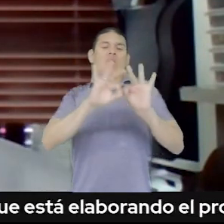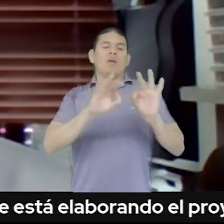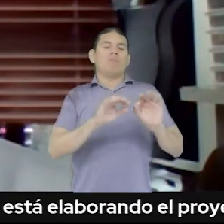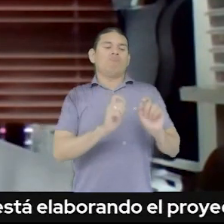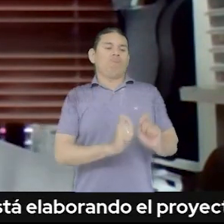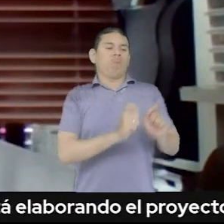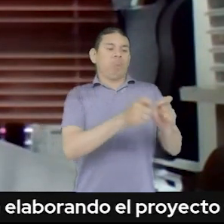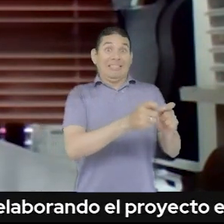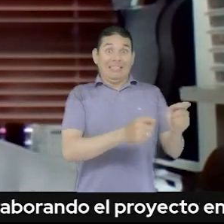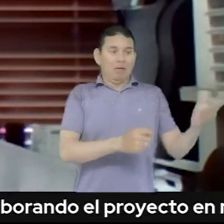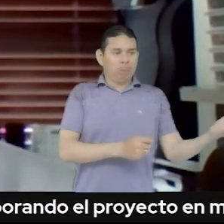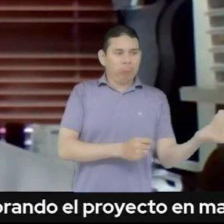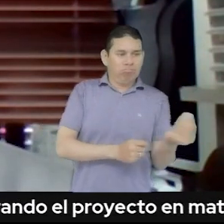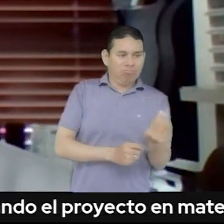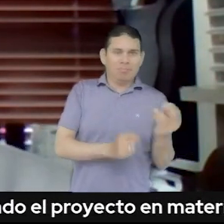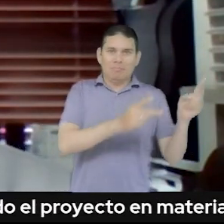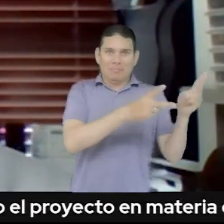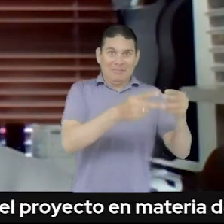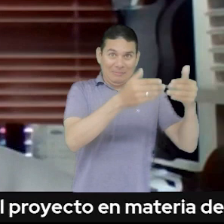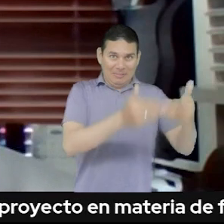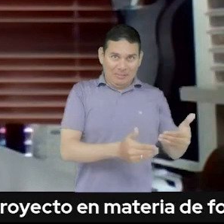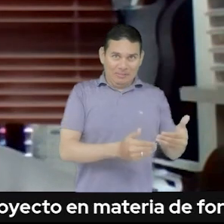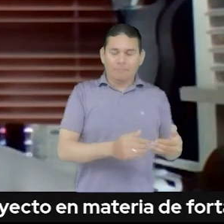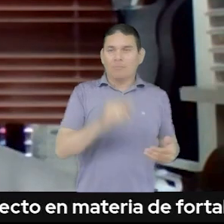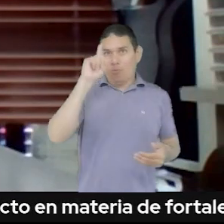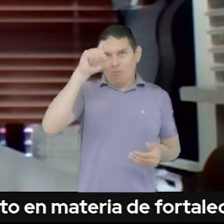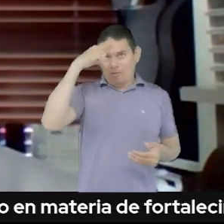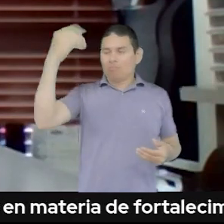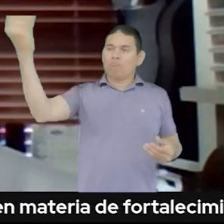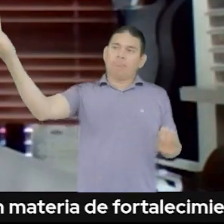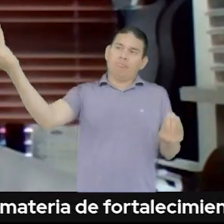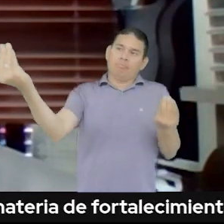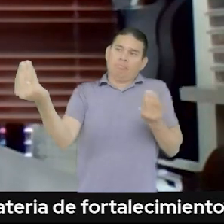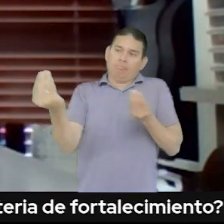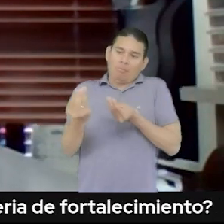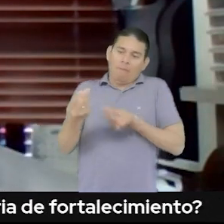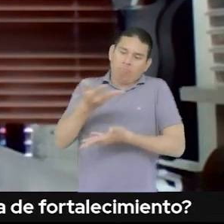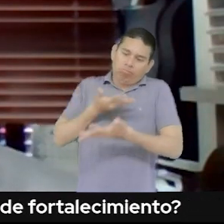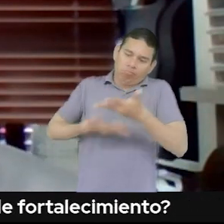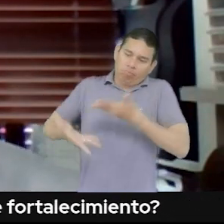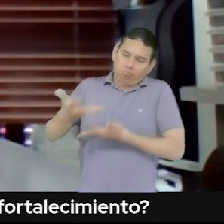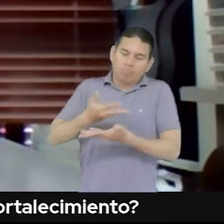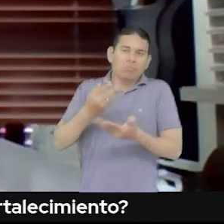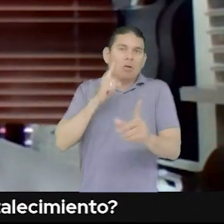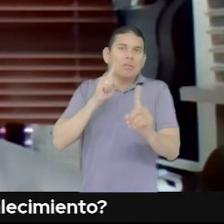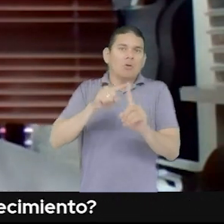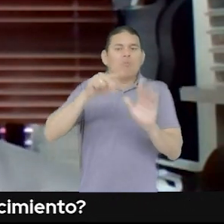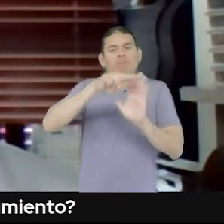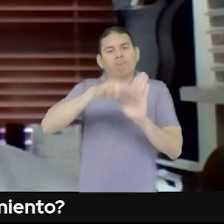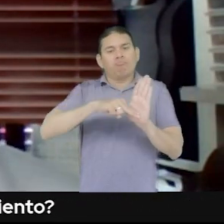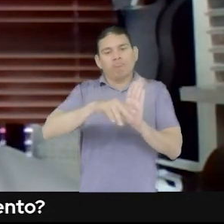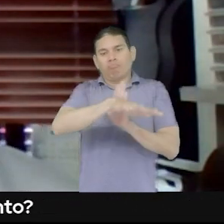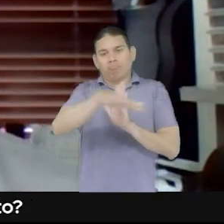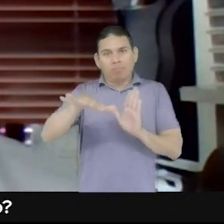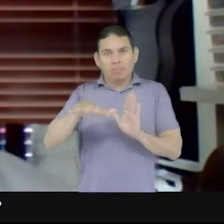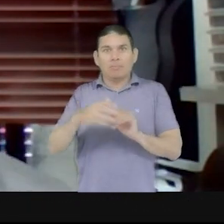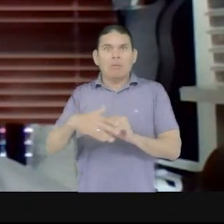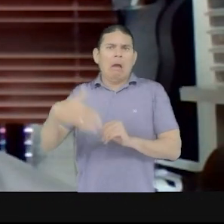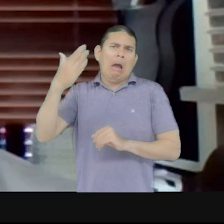y la sociedad civil de las personas con discapacidad para construir esa política pública. Cuando uno